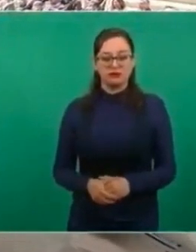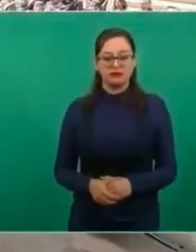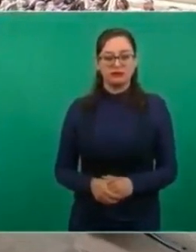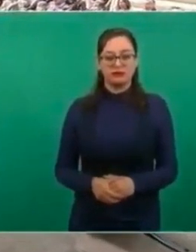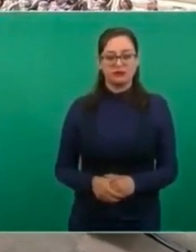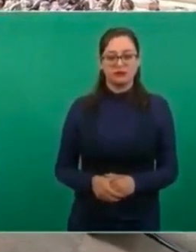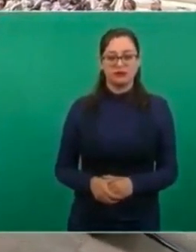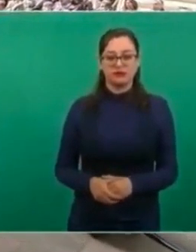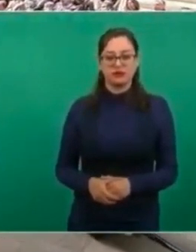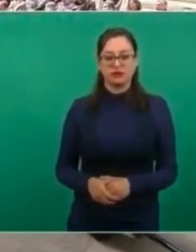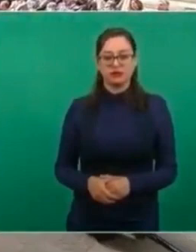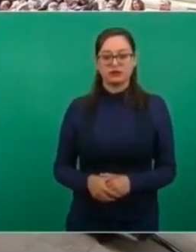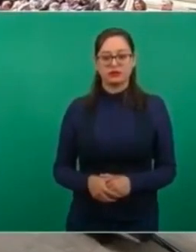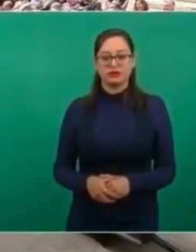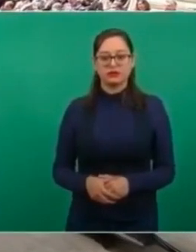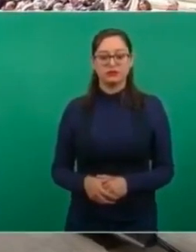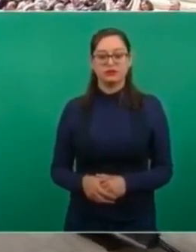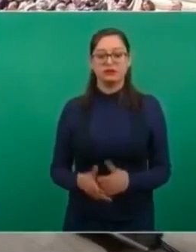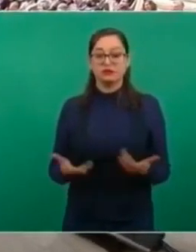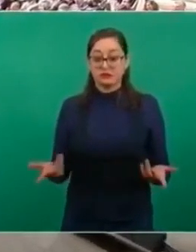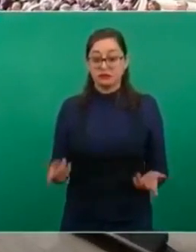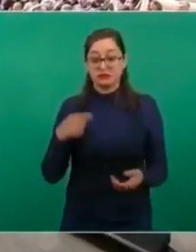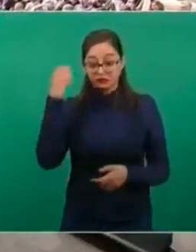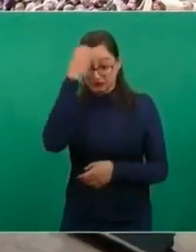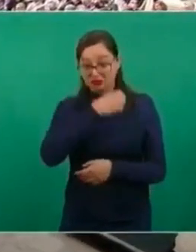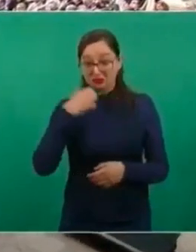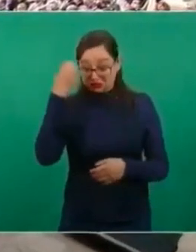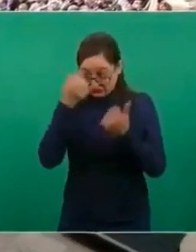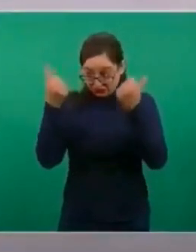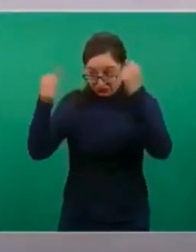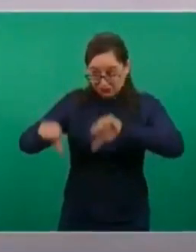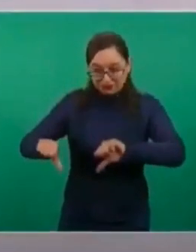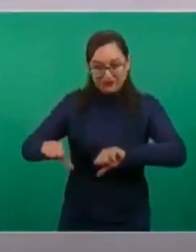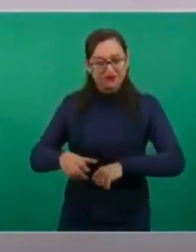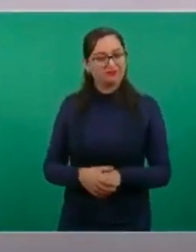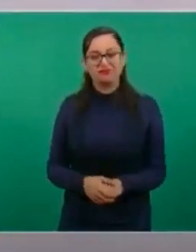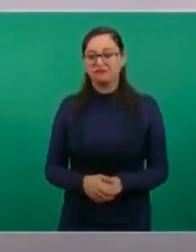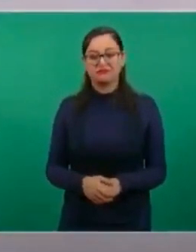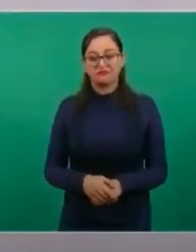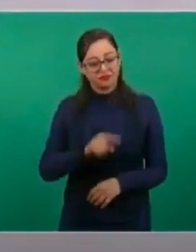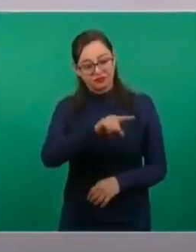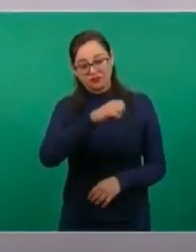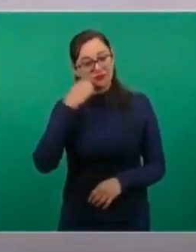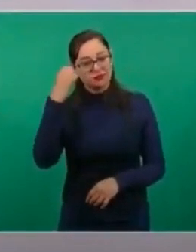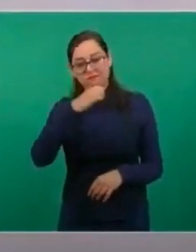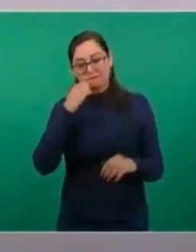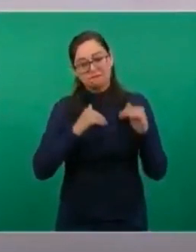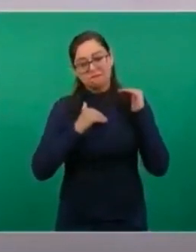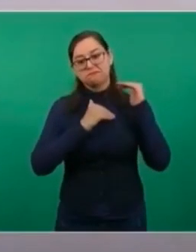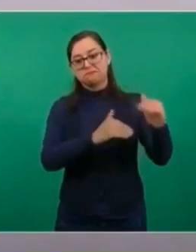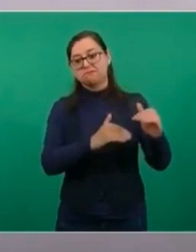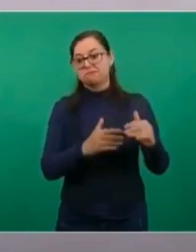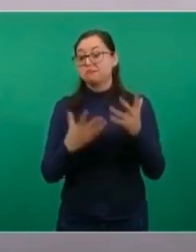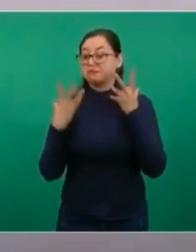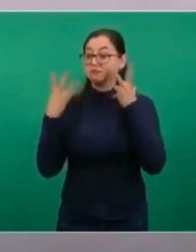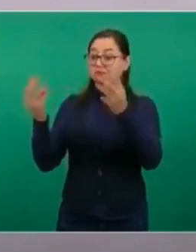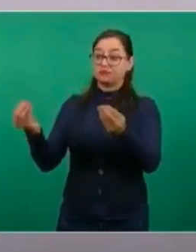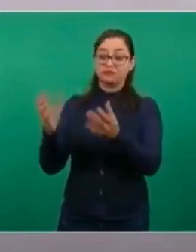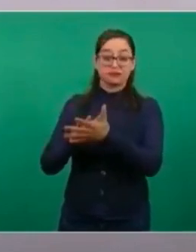Y no era que no pasaran el examen, es que no había cupo. Entonces, se rechazaba.